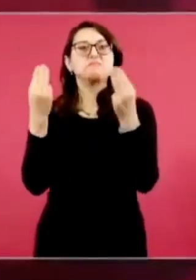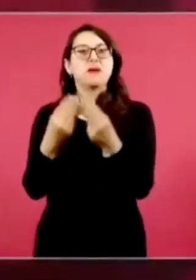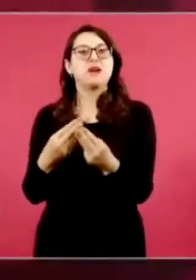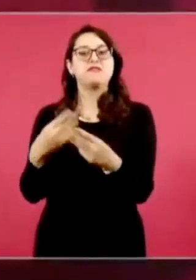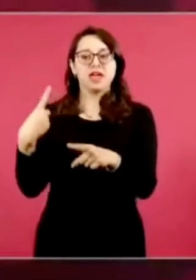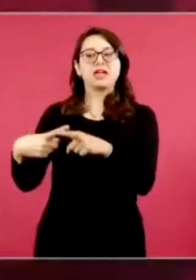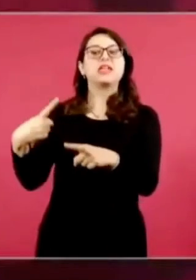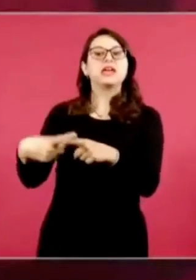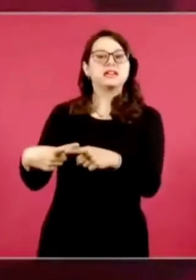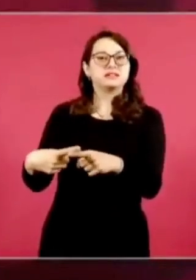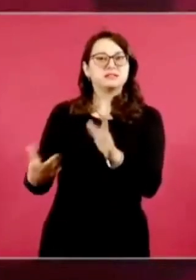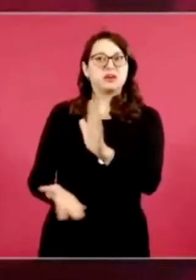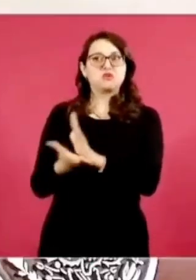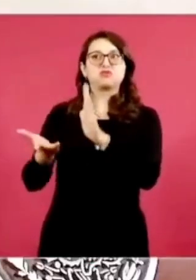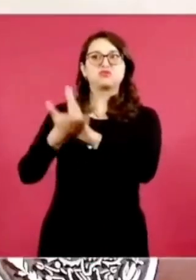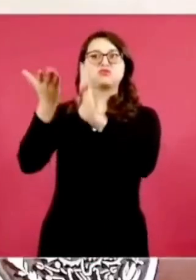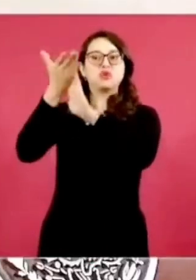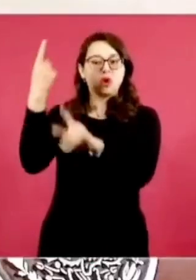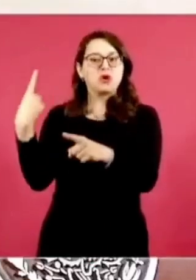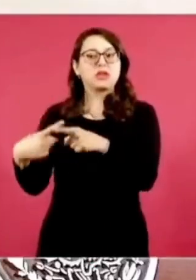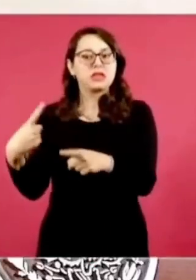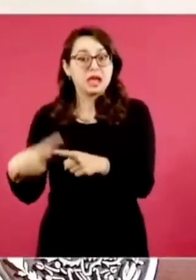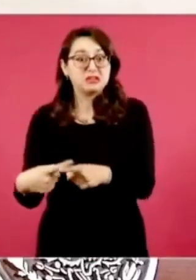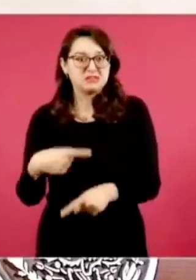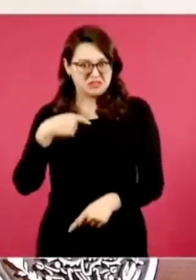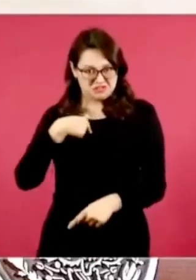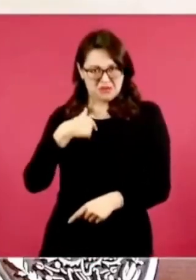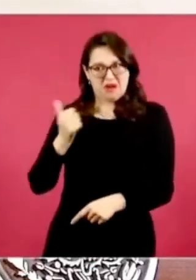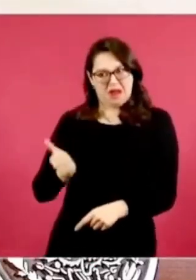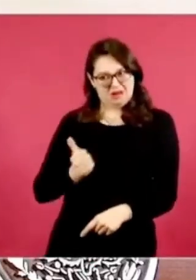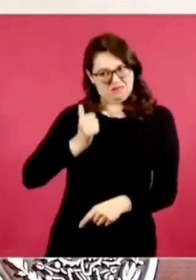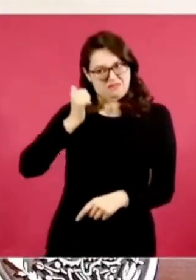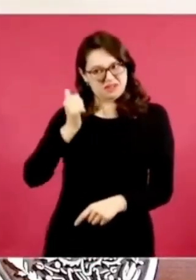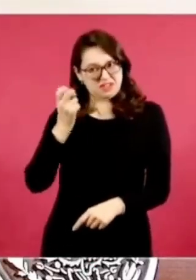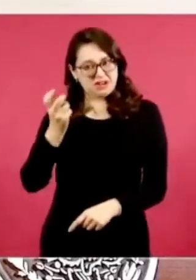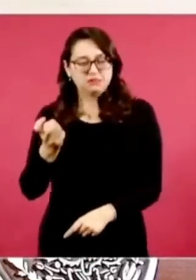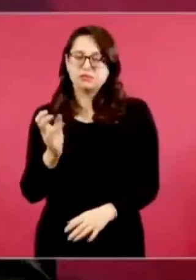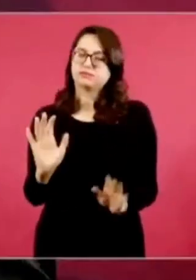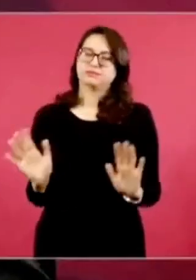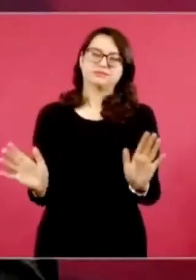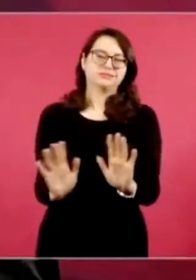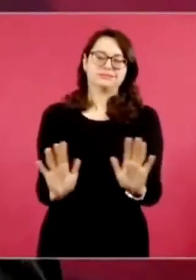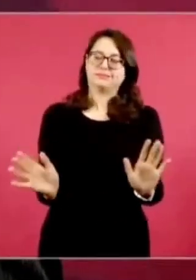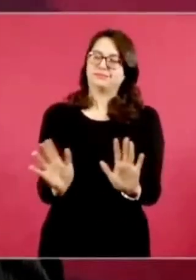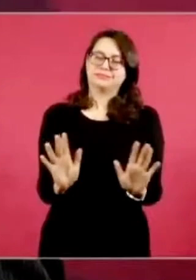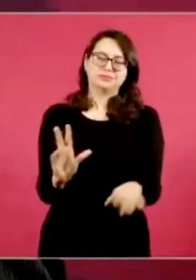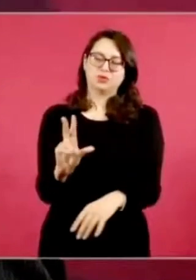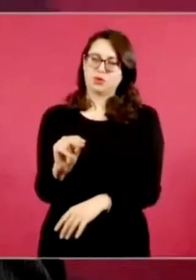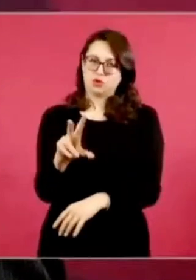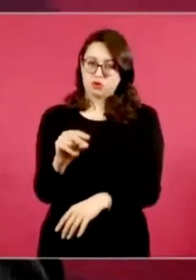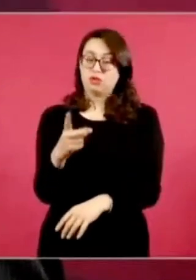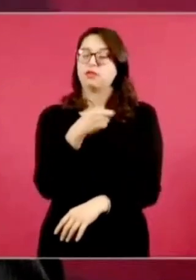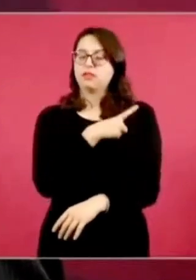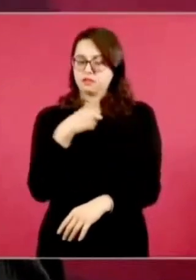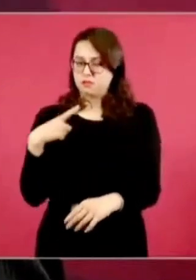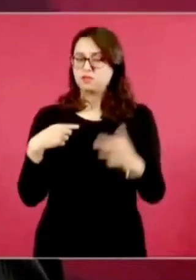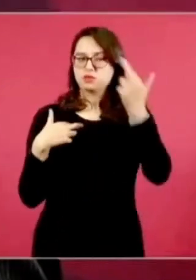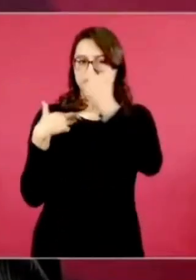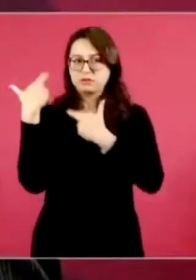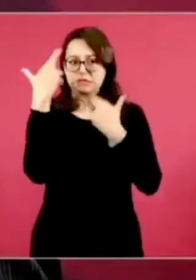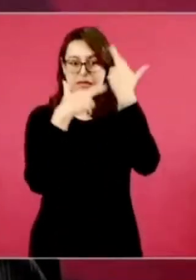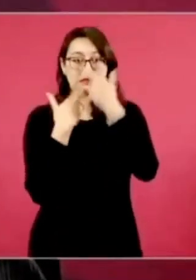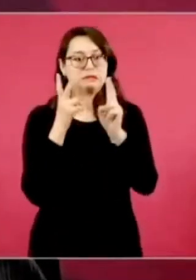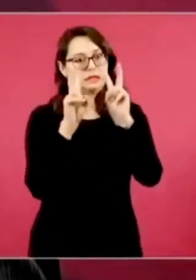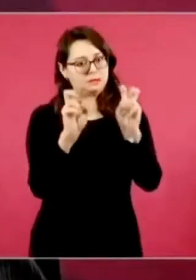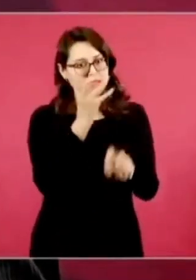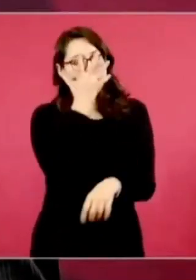hay que ver qué está pasando, hay que analizar realmente el porqué de